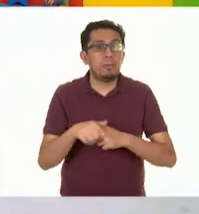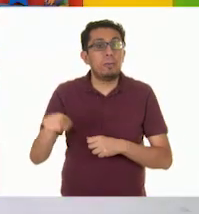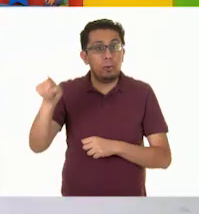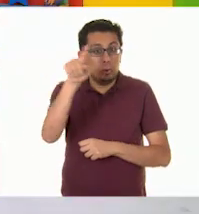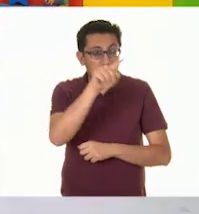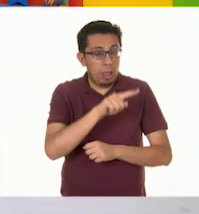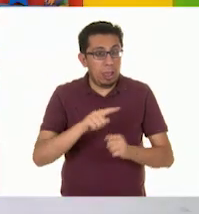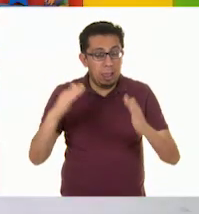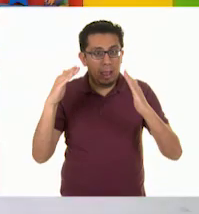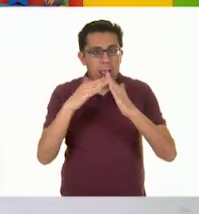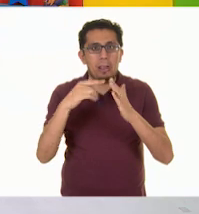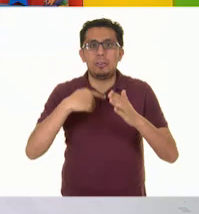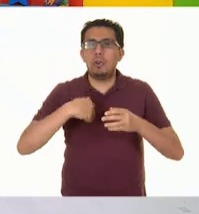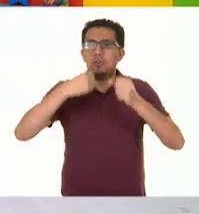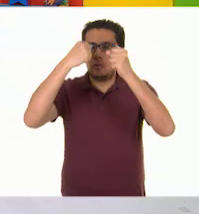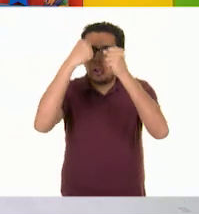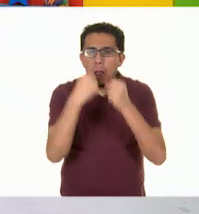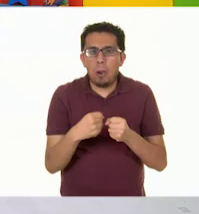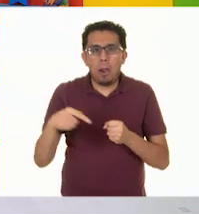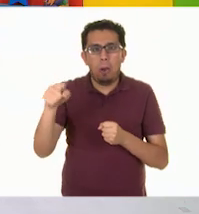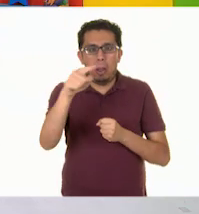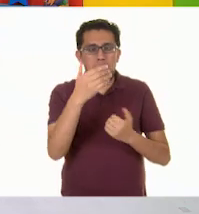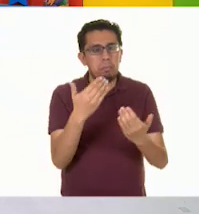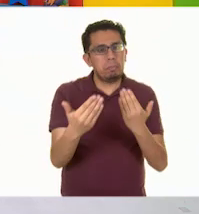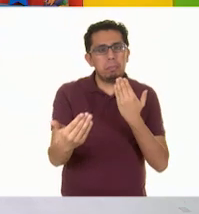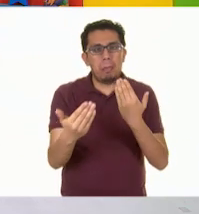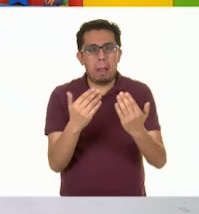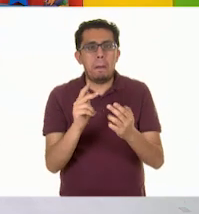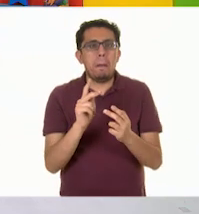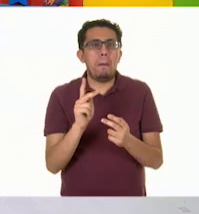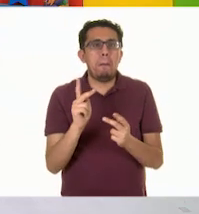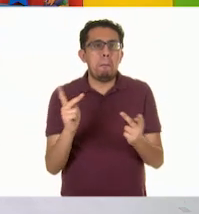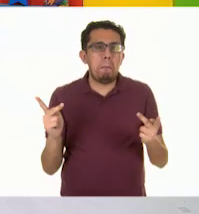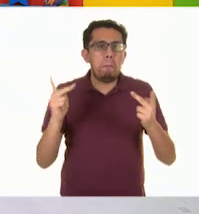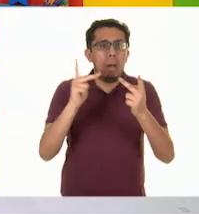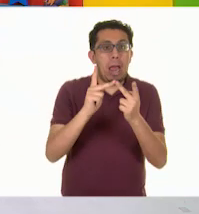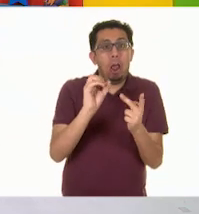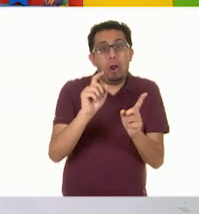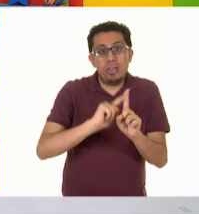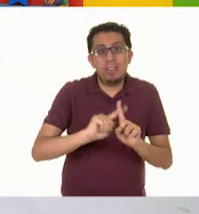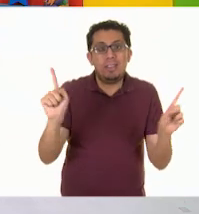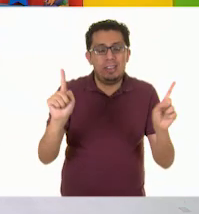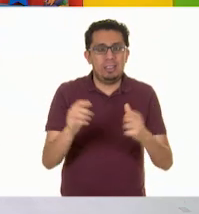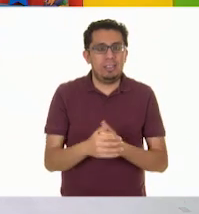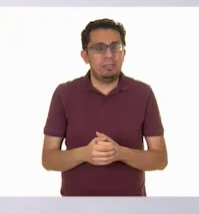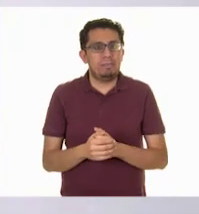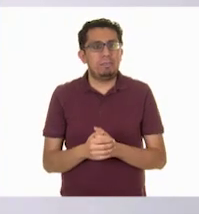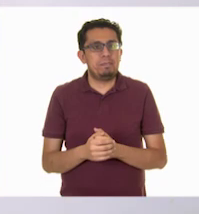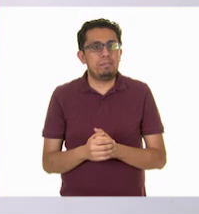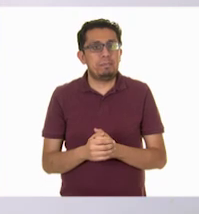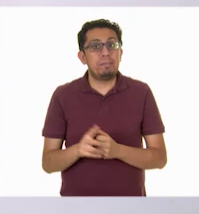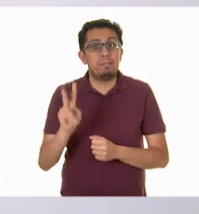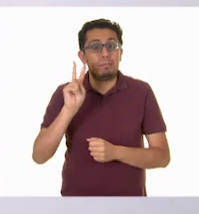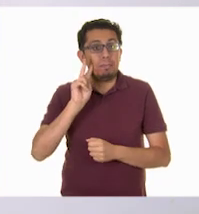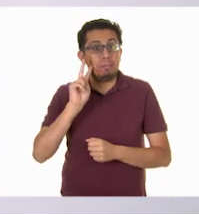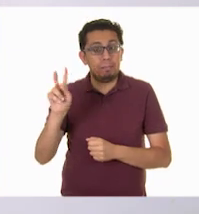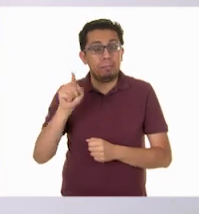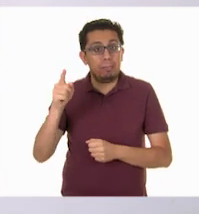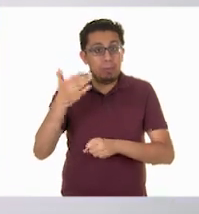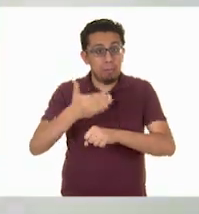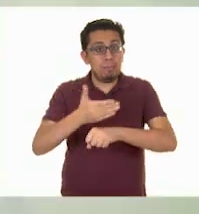en casa estoy segura que están notando las semejanzas y las diferencias. Miren el tronco.